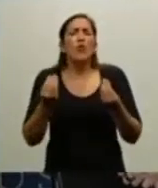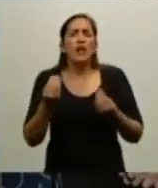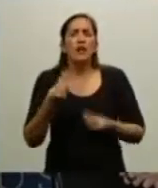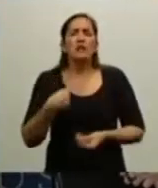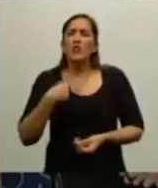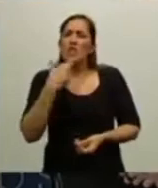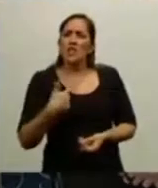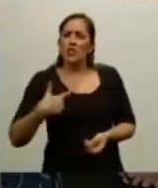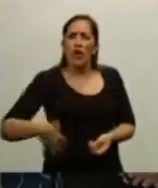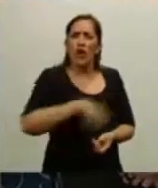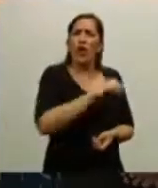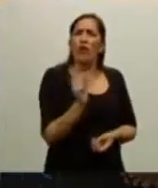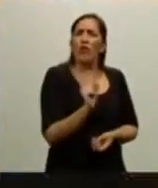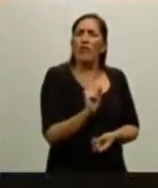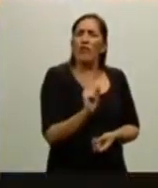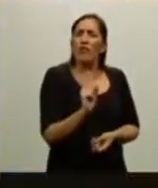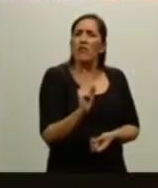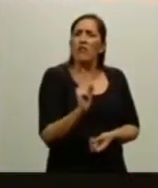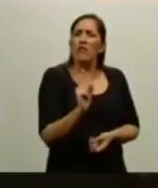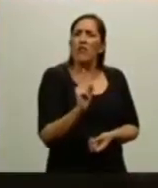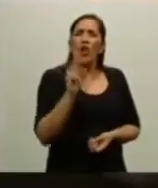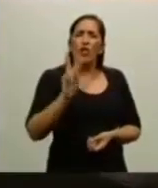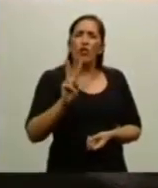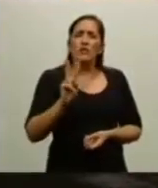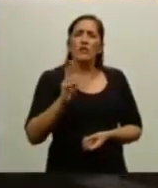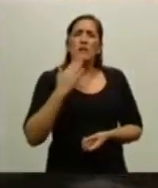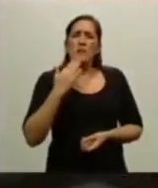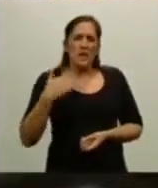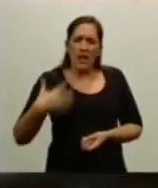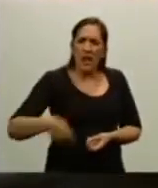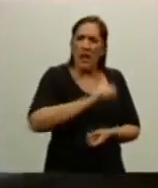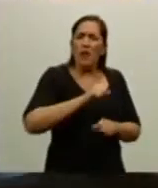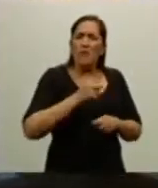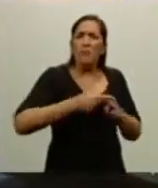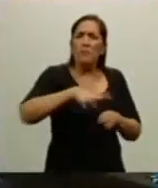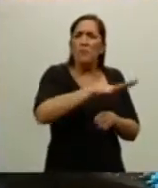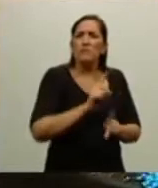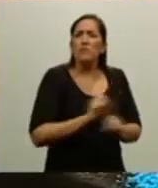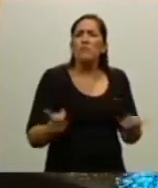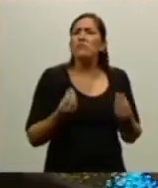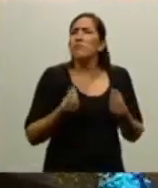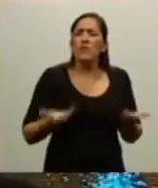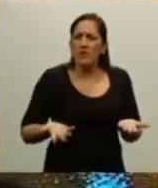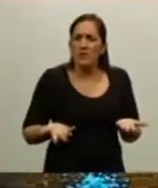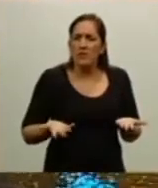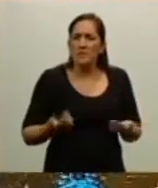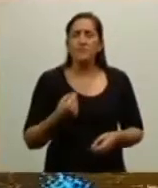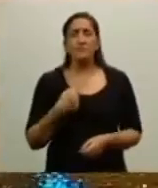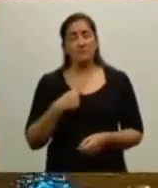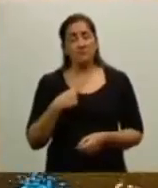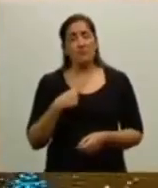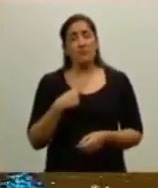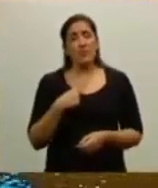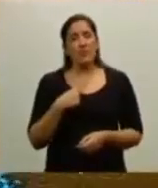el día 2 de abril a la plaza. Porque yo tengo